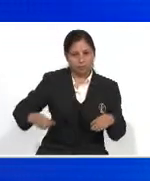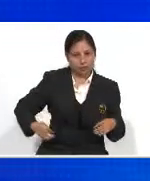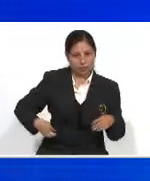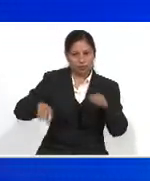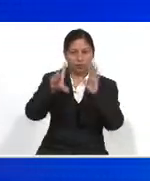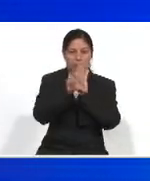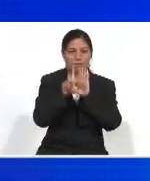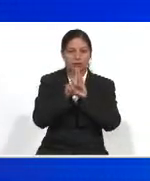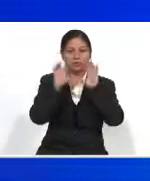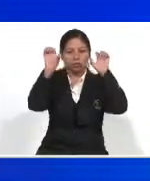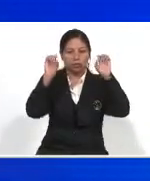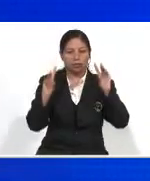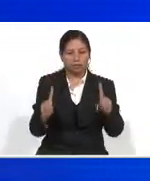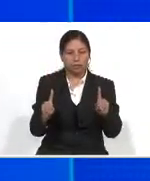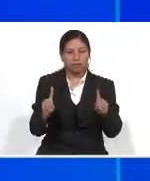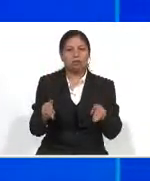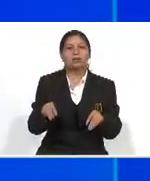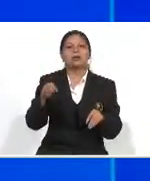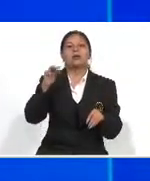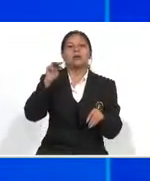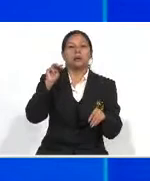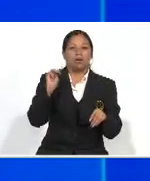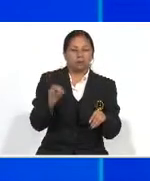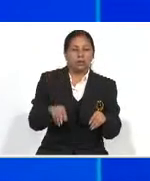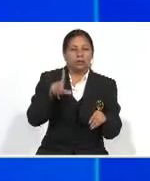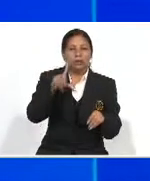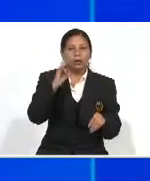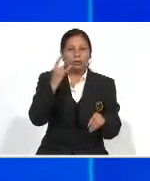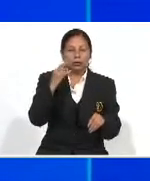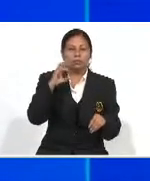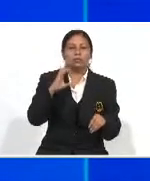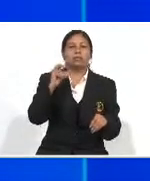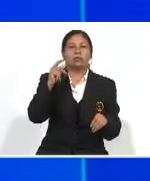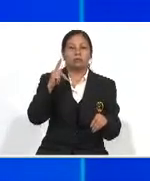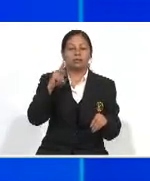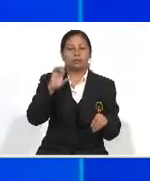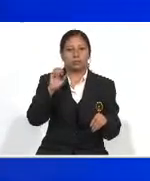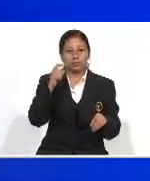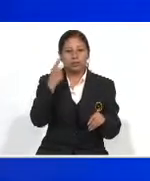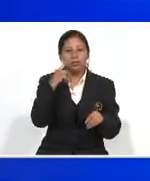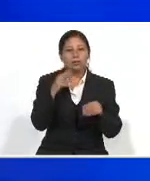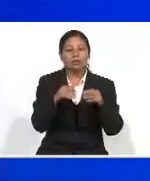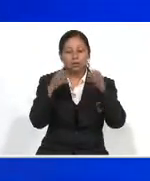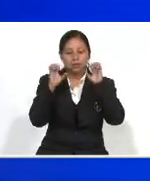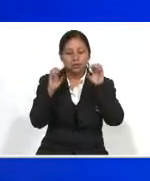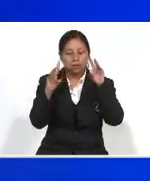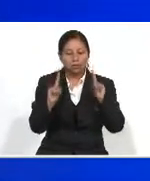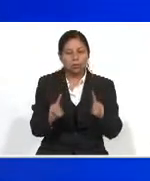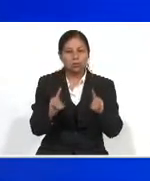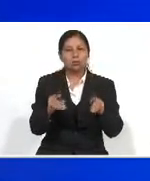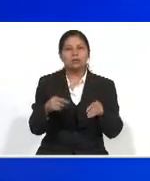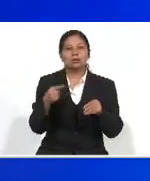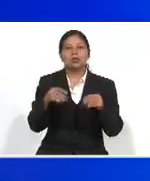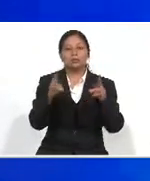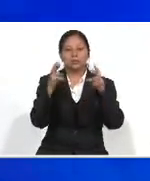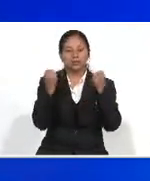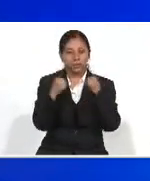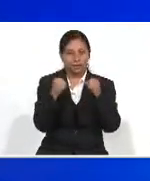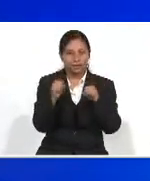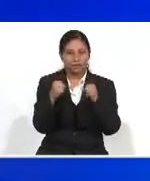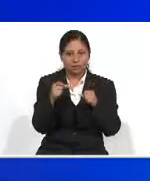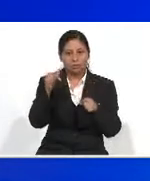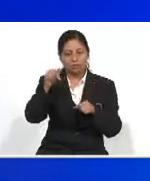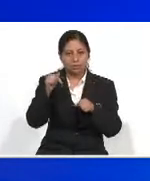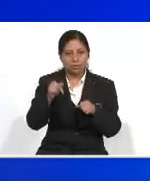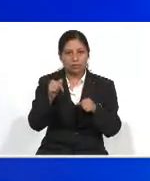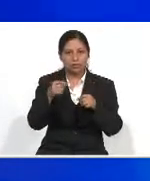Legislativa de Educación, Lucrecia Marroquín de Palomo, en la que se esperaba conocer sobre los proyectos de educación que se han realizado durante este